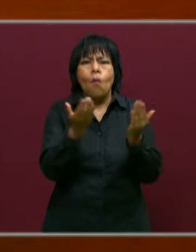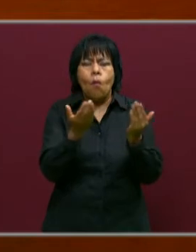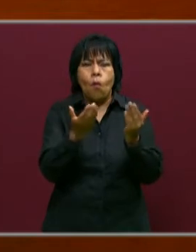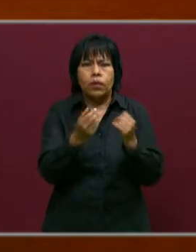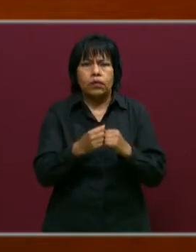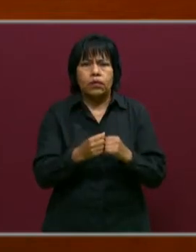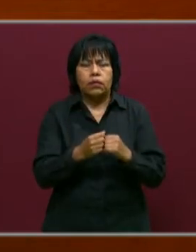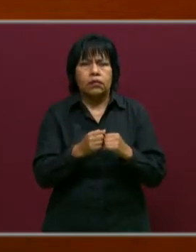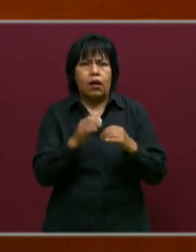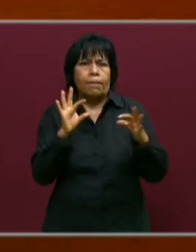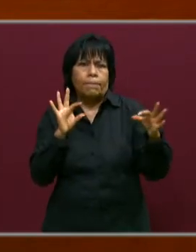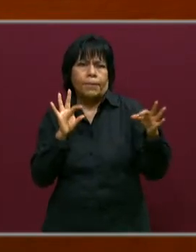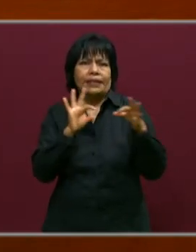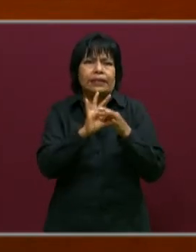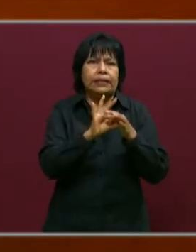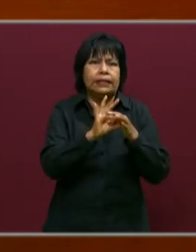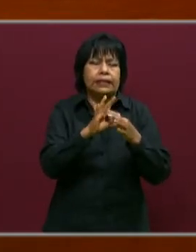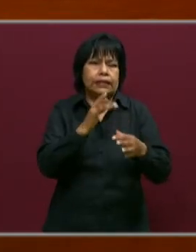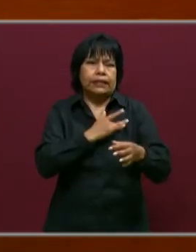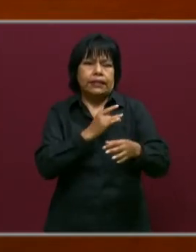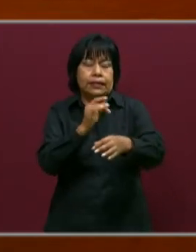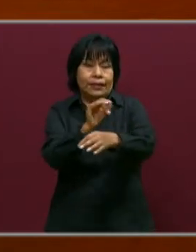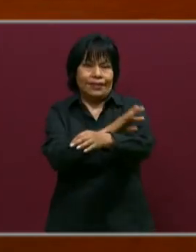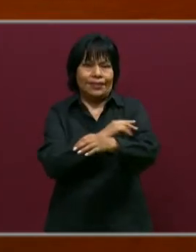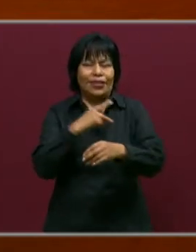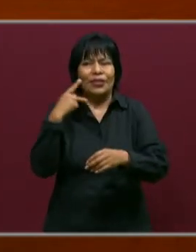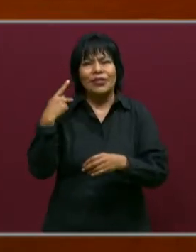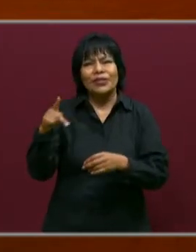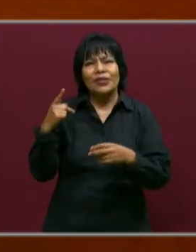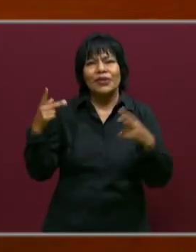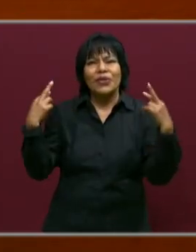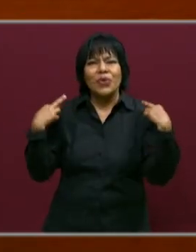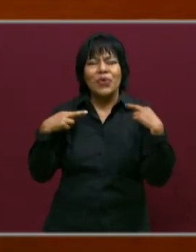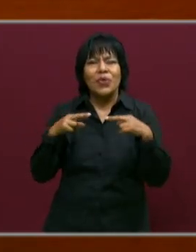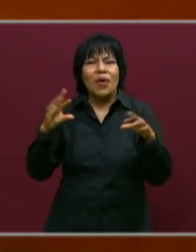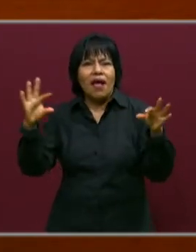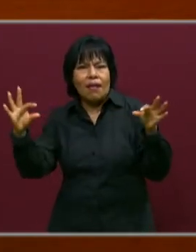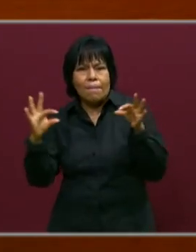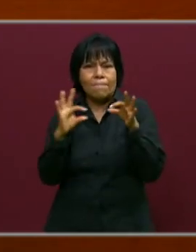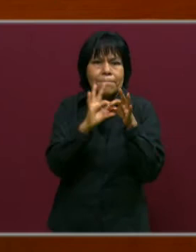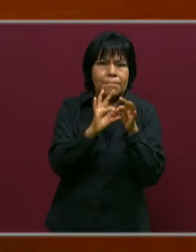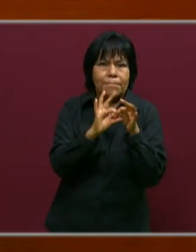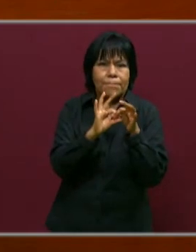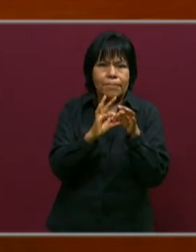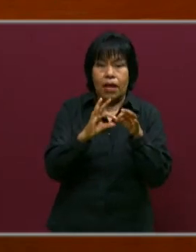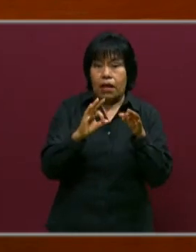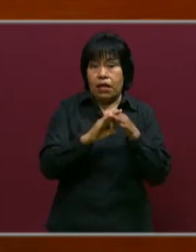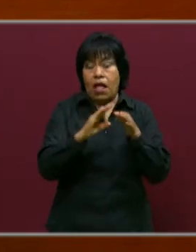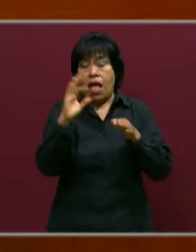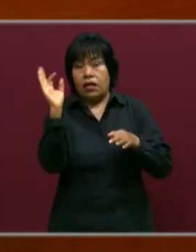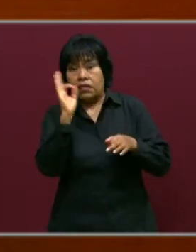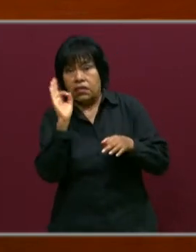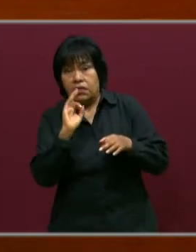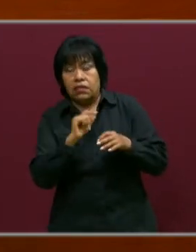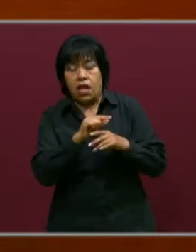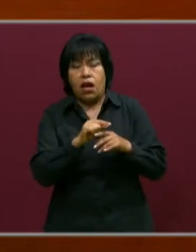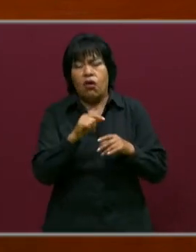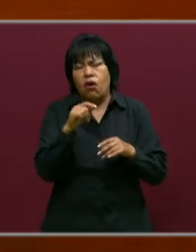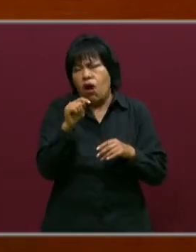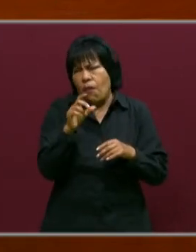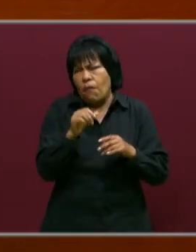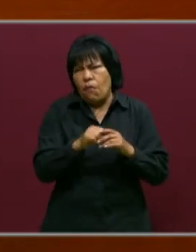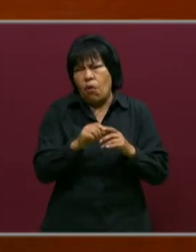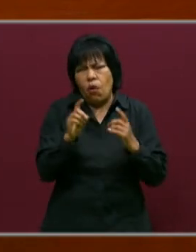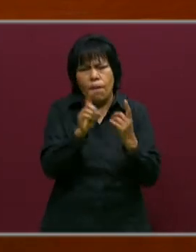vínculo afectivo incluso con su maestro, aunque no estén tan cercanos. Cercanos, sí. Si hay un poco de